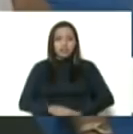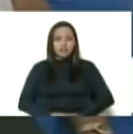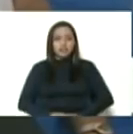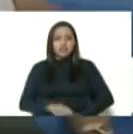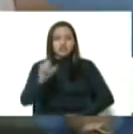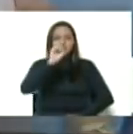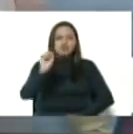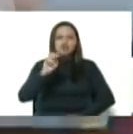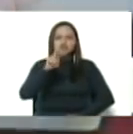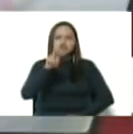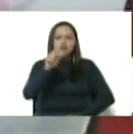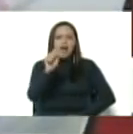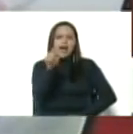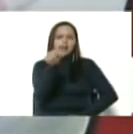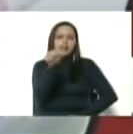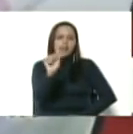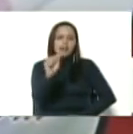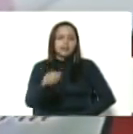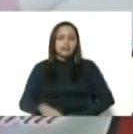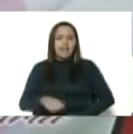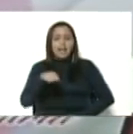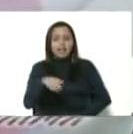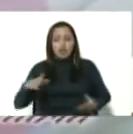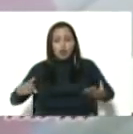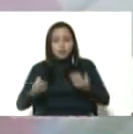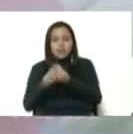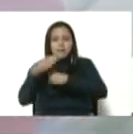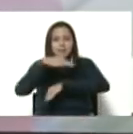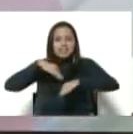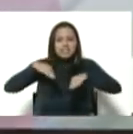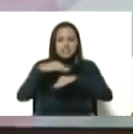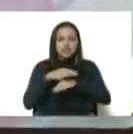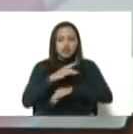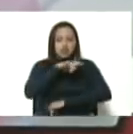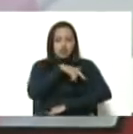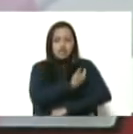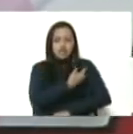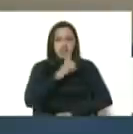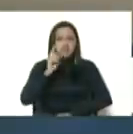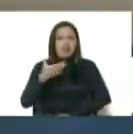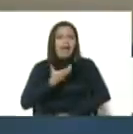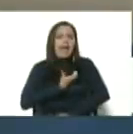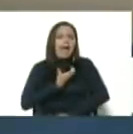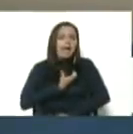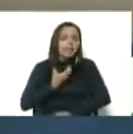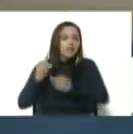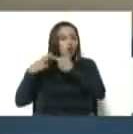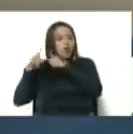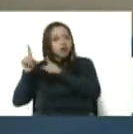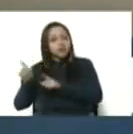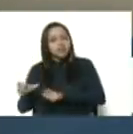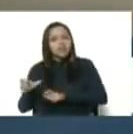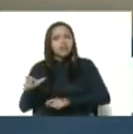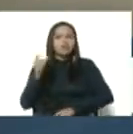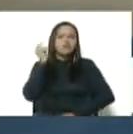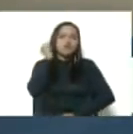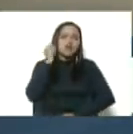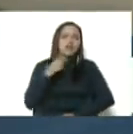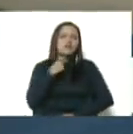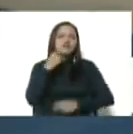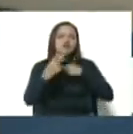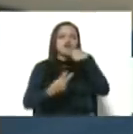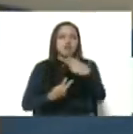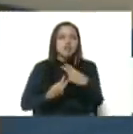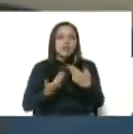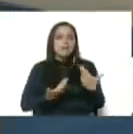Suata. Aquí estamos en compañía del ministro Trompis, de nuestra alcaldesa Sumire Ferraras, de Mayerling, responsable de la base de misiones. De esta